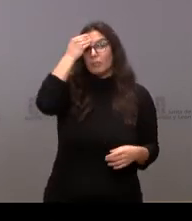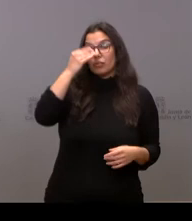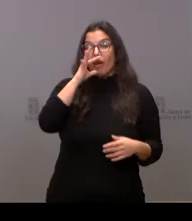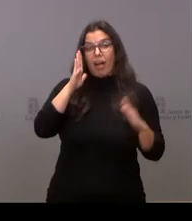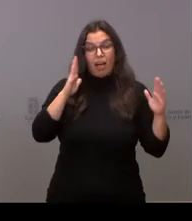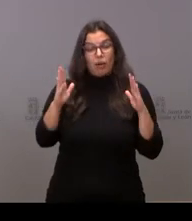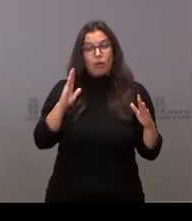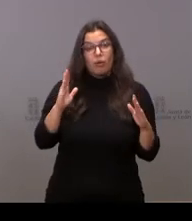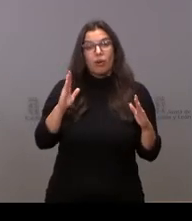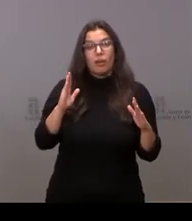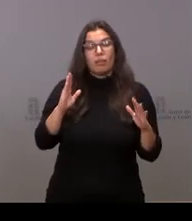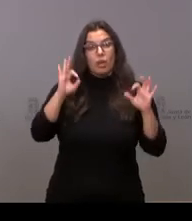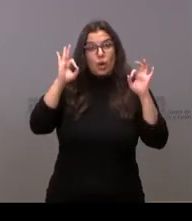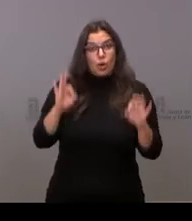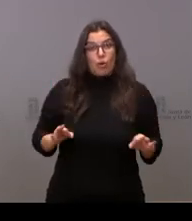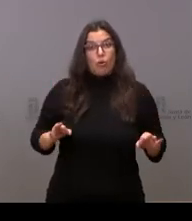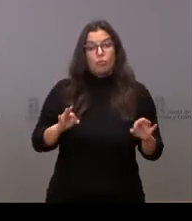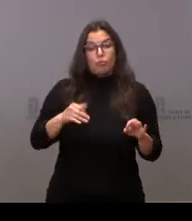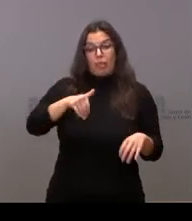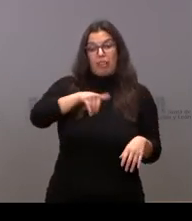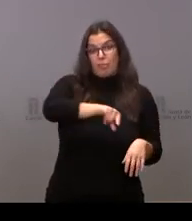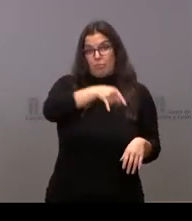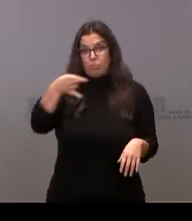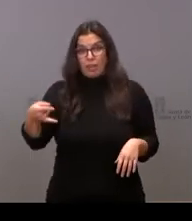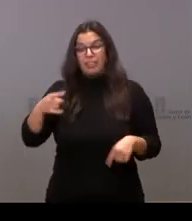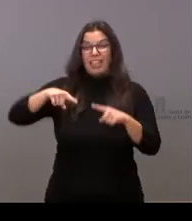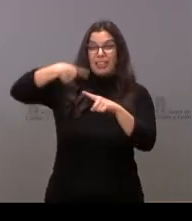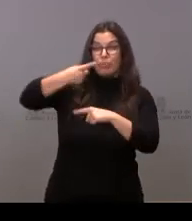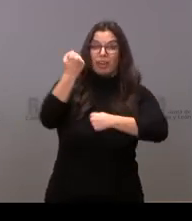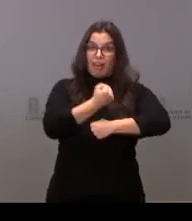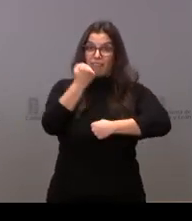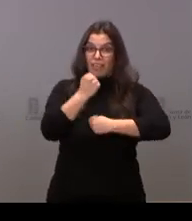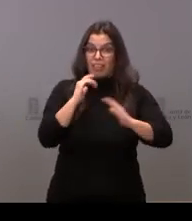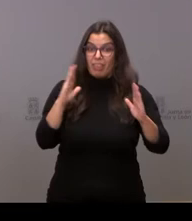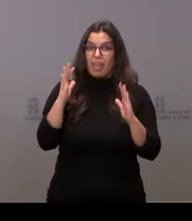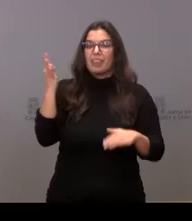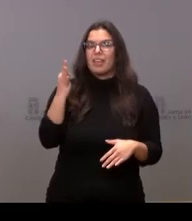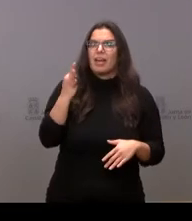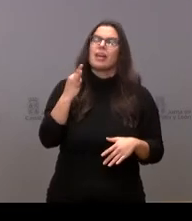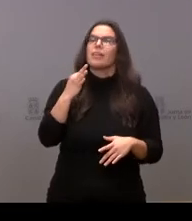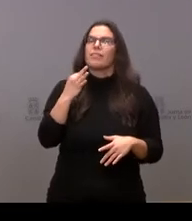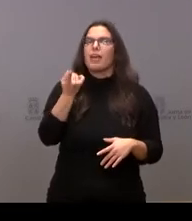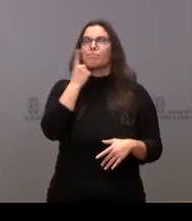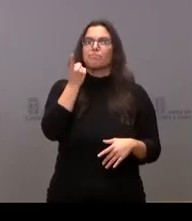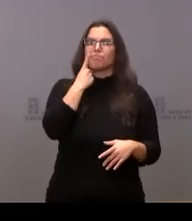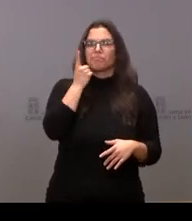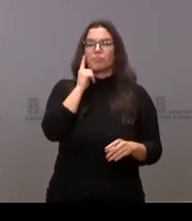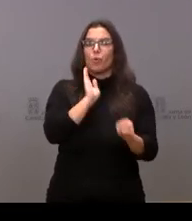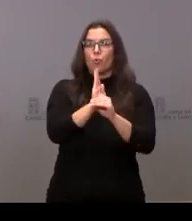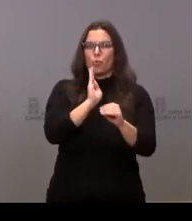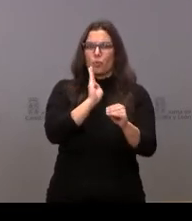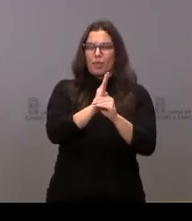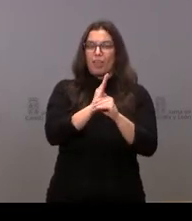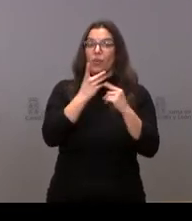momentos en los que llega este puente y ya las fechas navideñas hay que mantener la guardia alta. Es